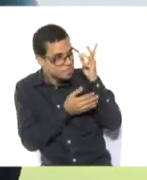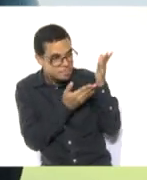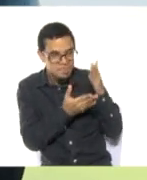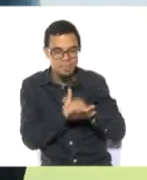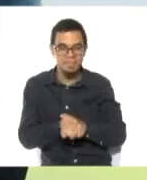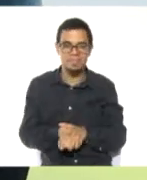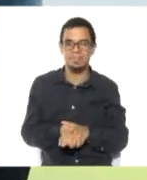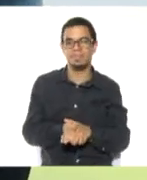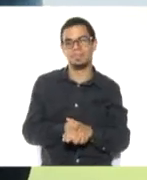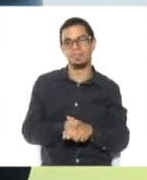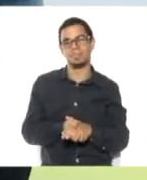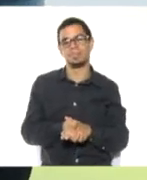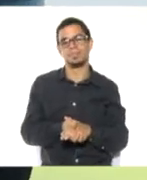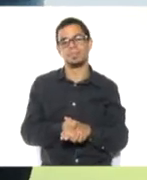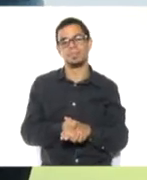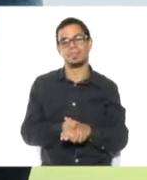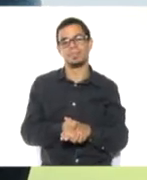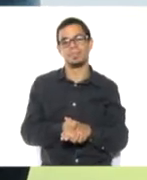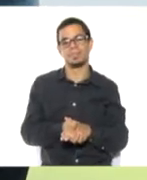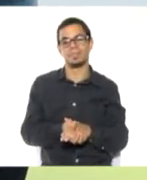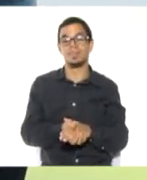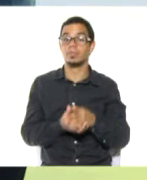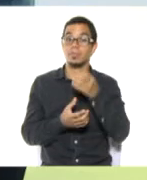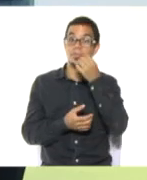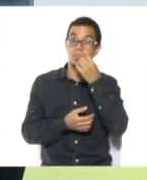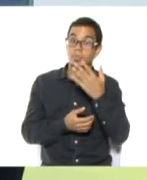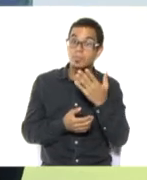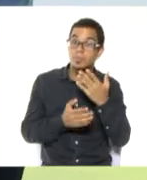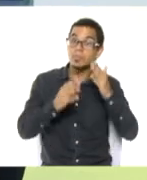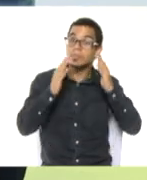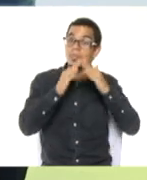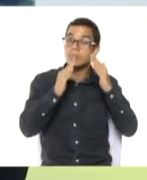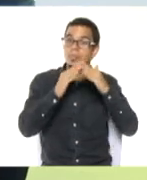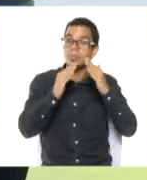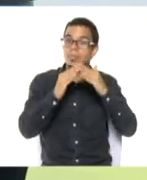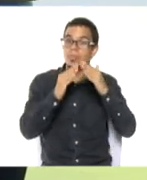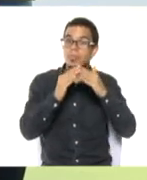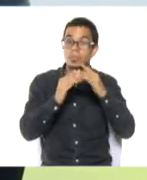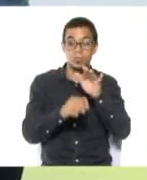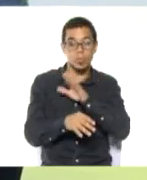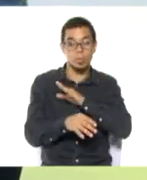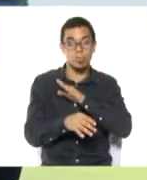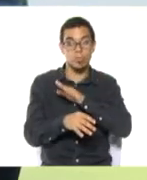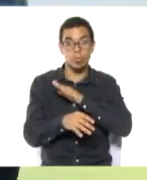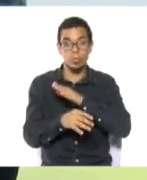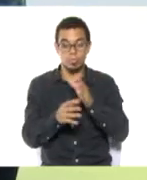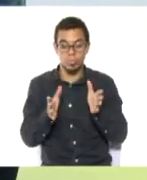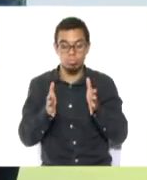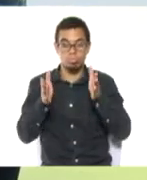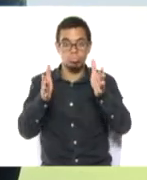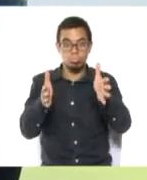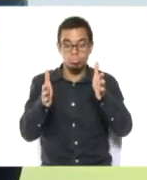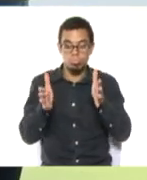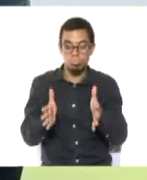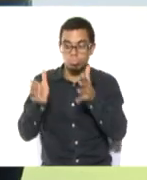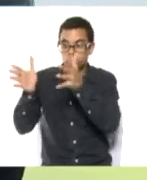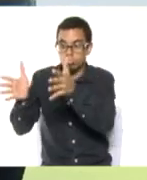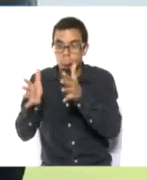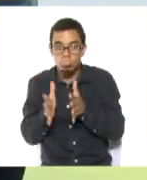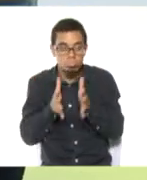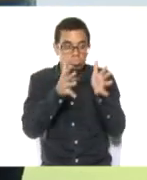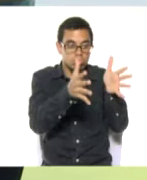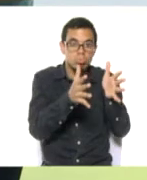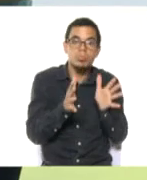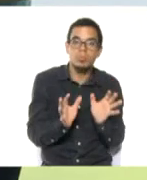Y de esta manera también en casa pueden realizar sus propios obsequios para intercambiarlo con la familia venezolana.